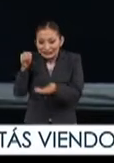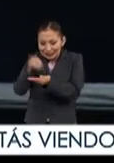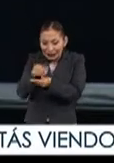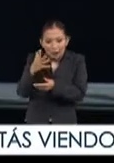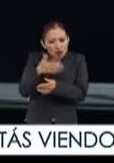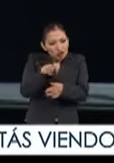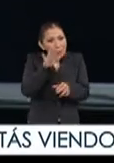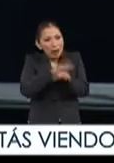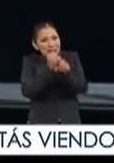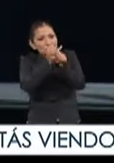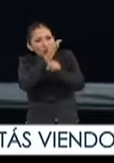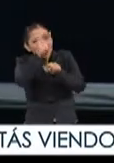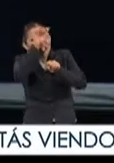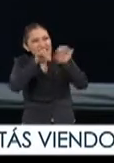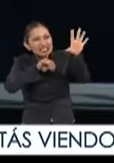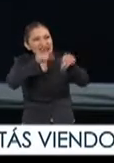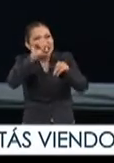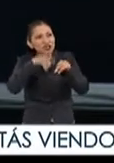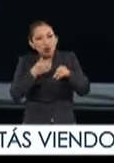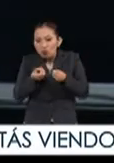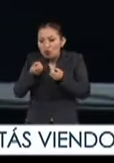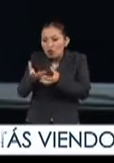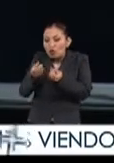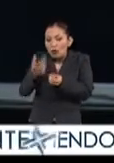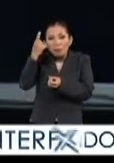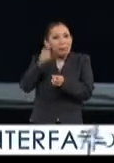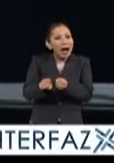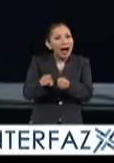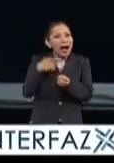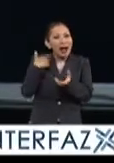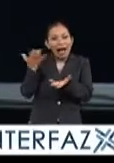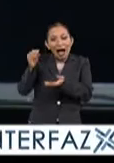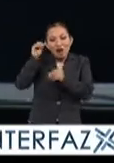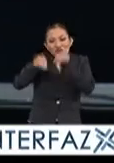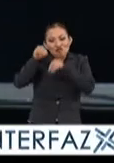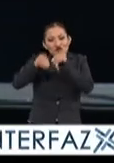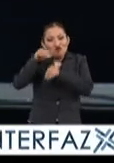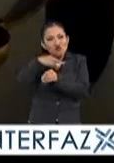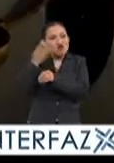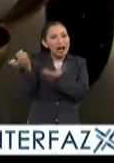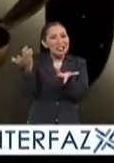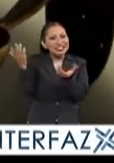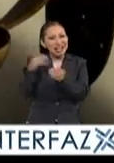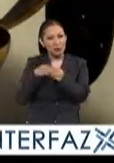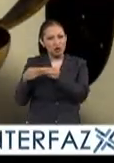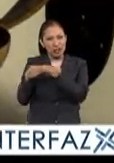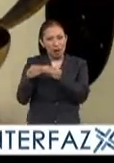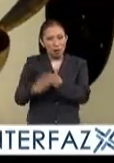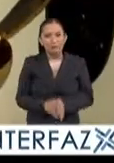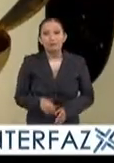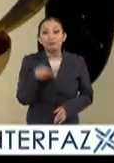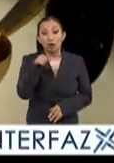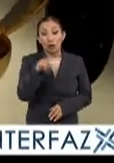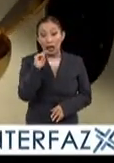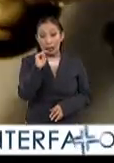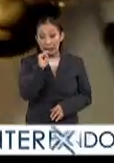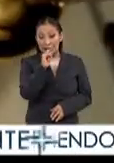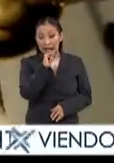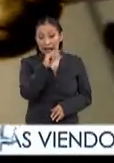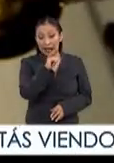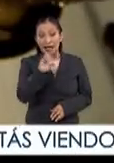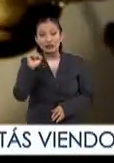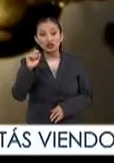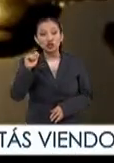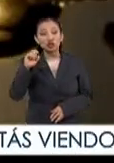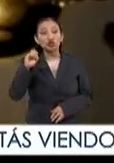buscando más información y que le pueden aportar a la animación más que una técnica el stop motion